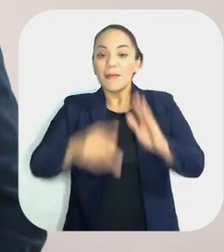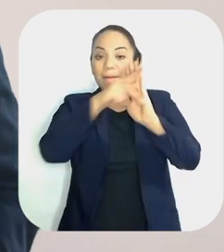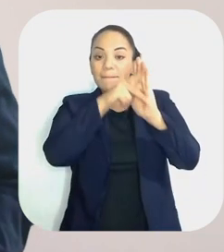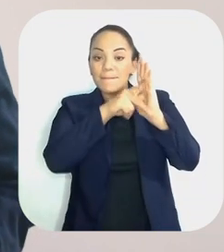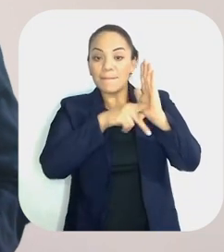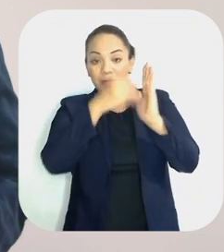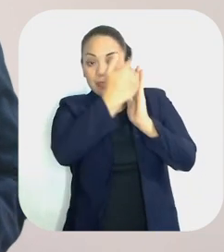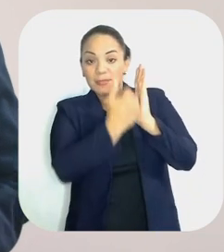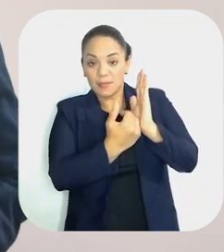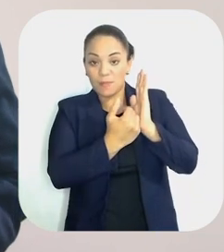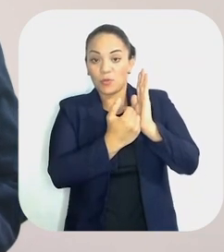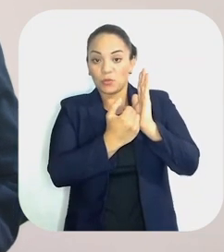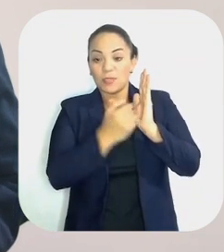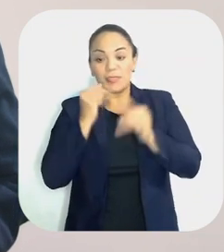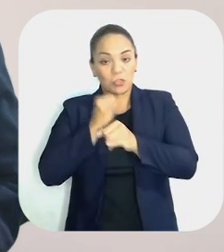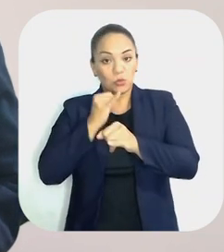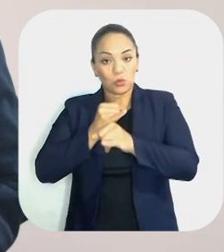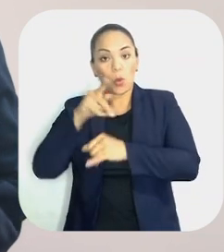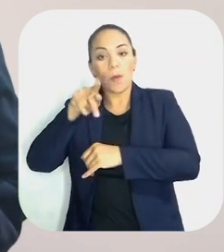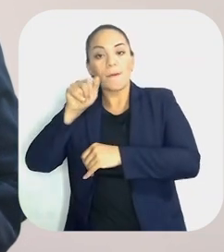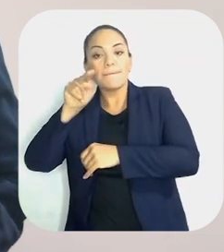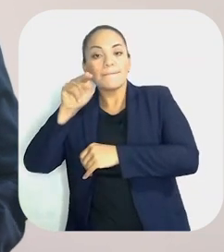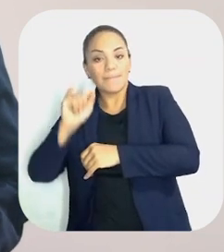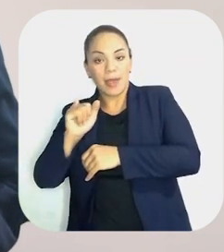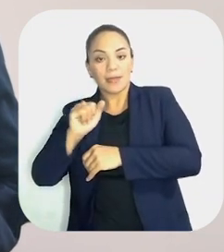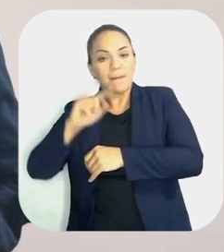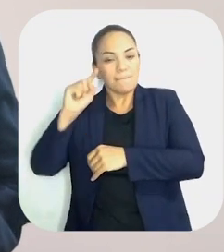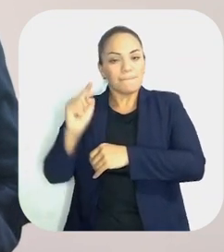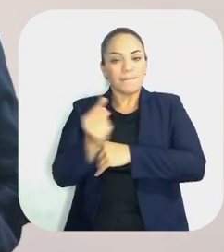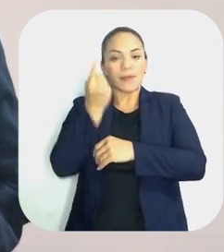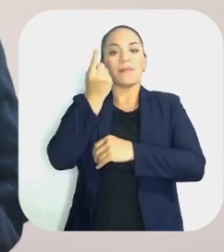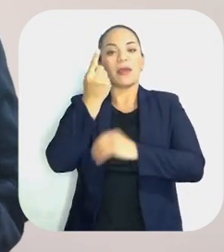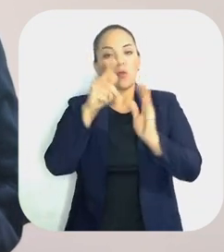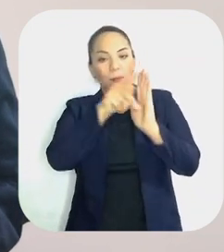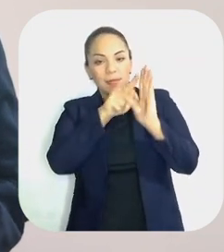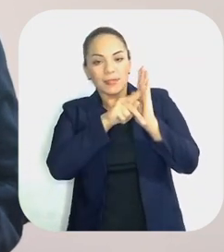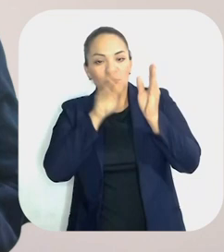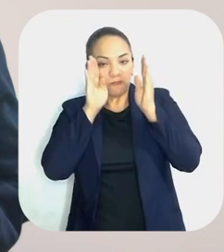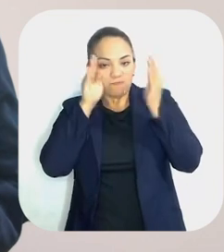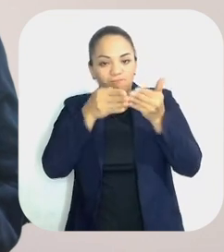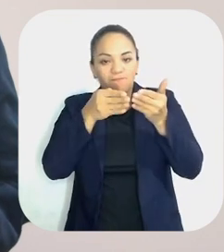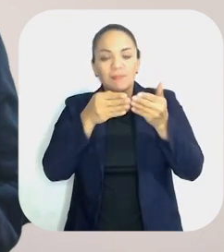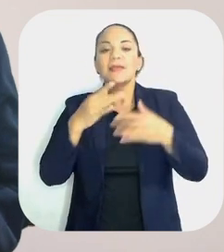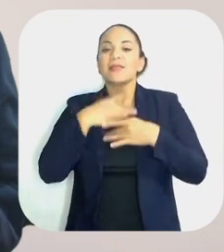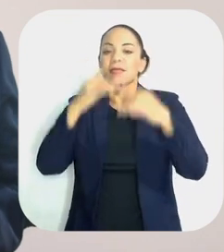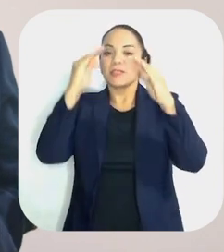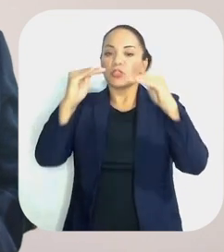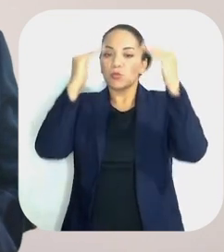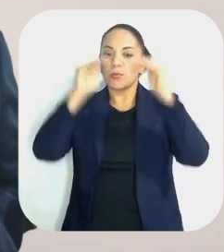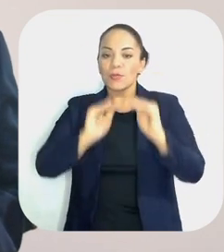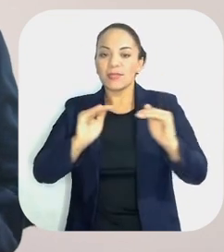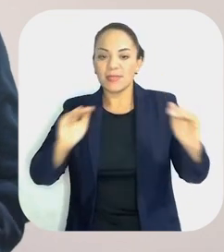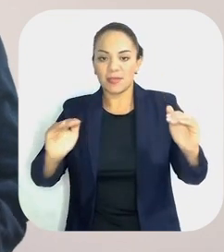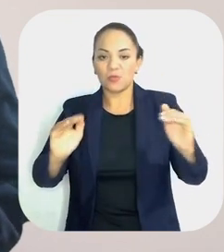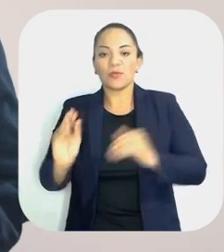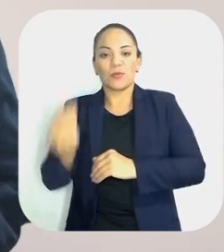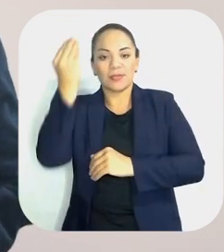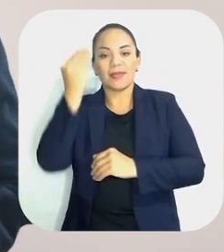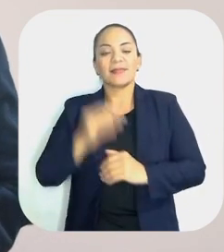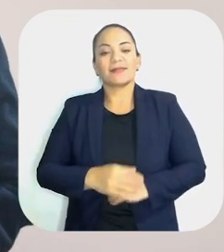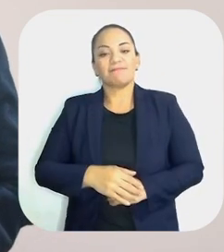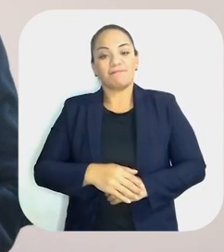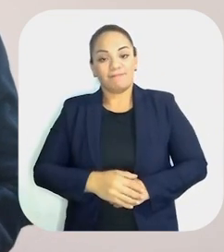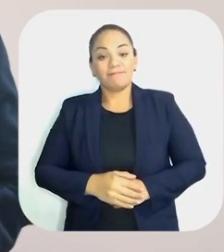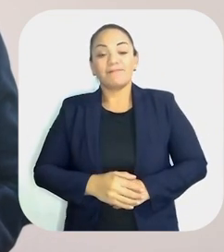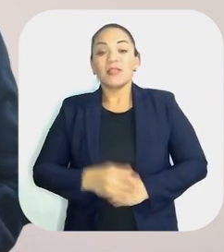Uno de los principios primordiales del Patronato Nacional de la Infancia es el interés superior de niños, niñas y adolescentes por encima de